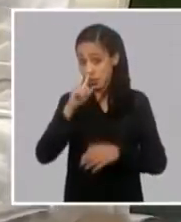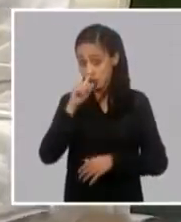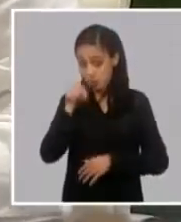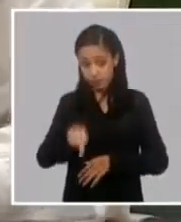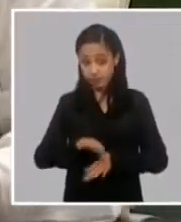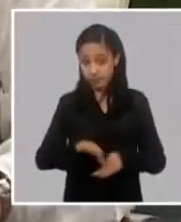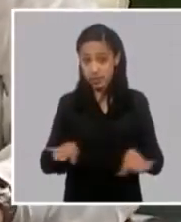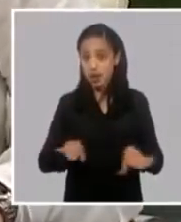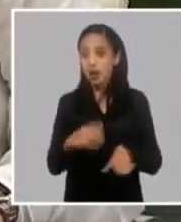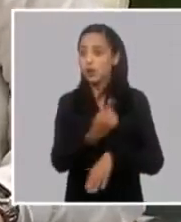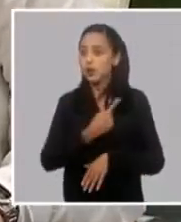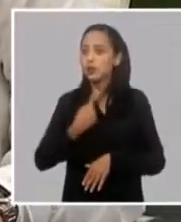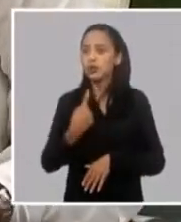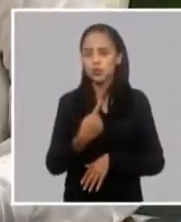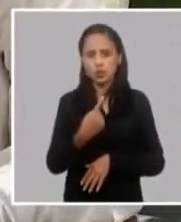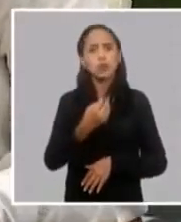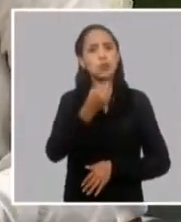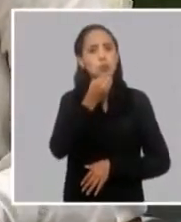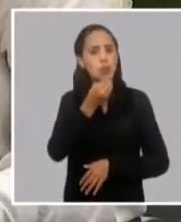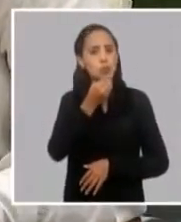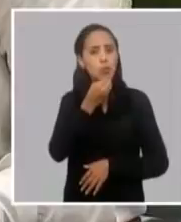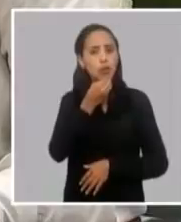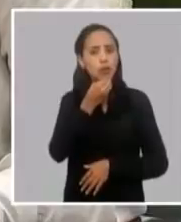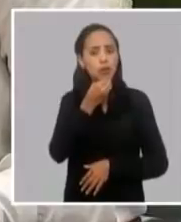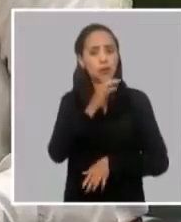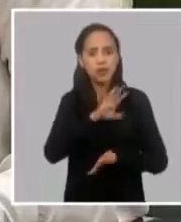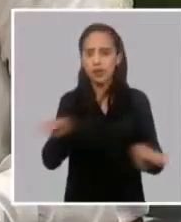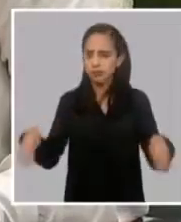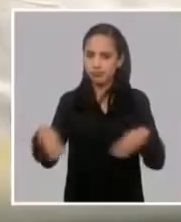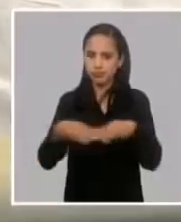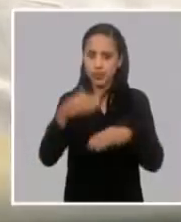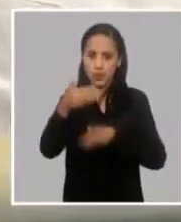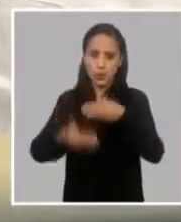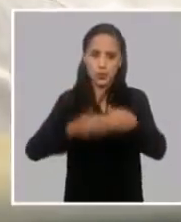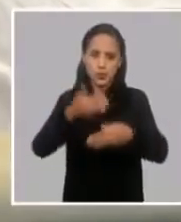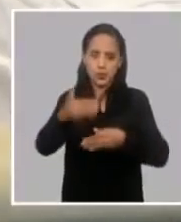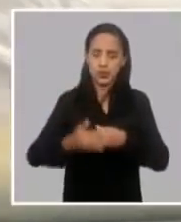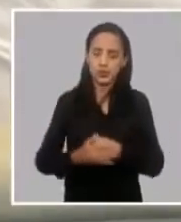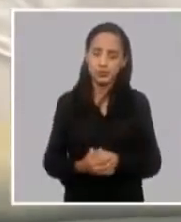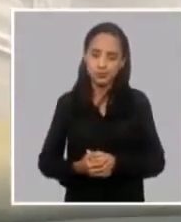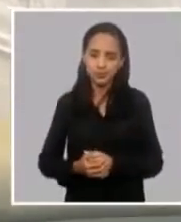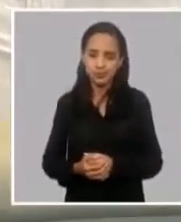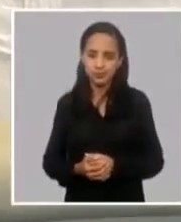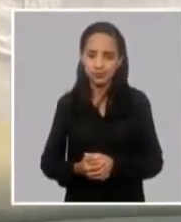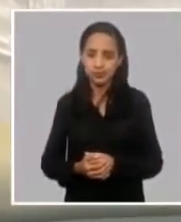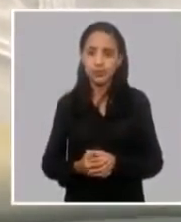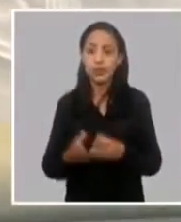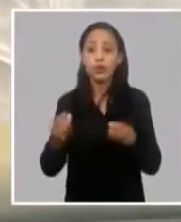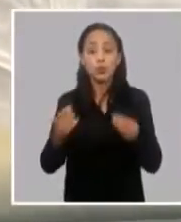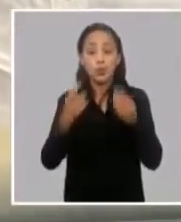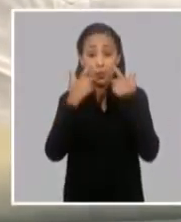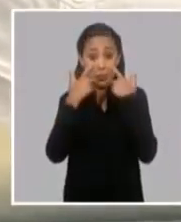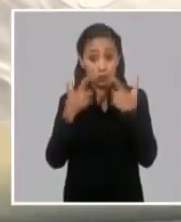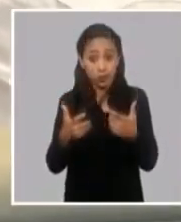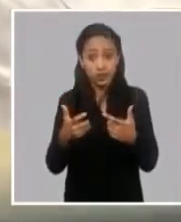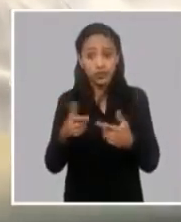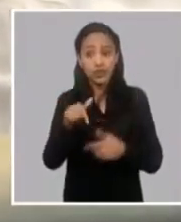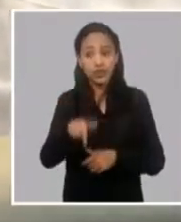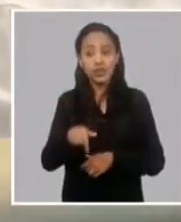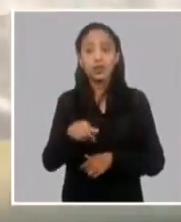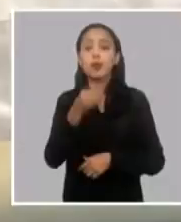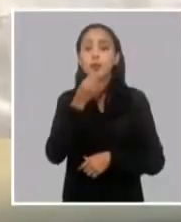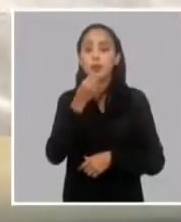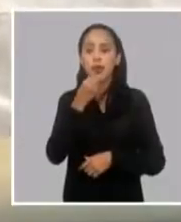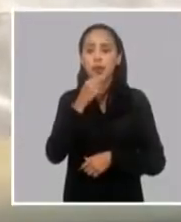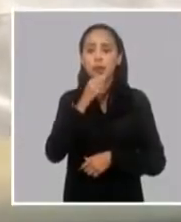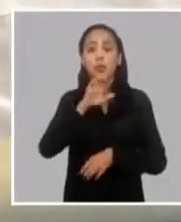prácticamente estar en capacidad de concluir este proceso es muy importante habíamos hablado incluso un día de poder hacer una mesa de preguntas y respuestas a